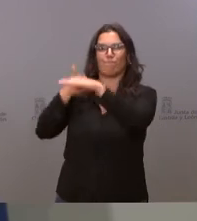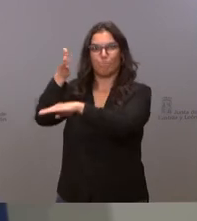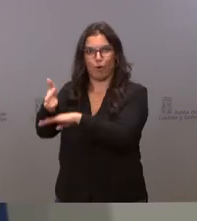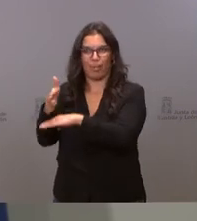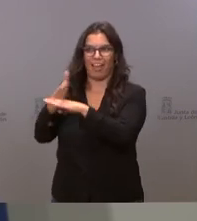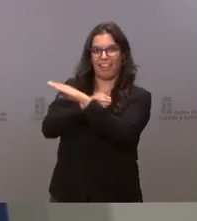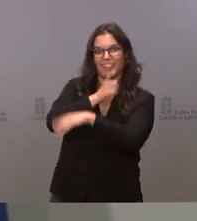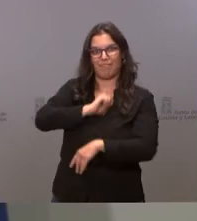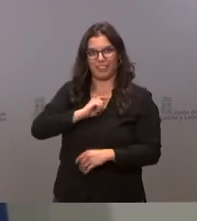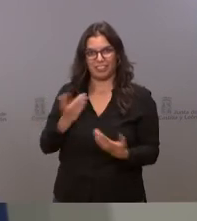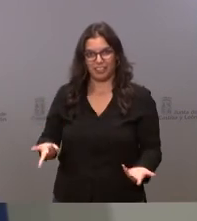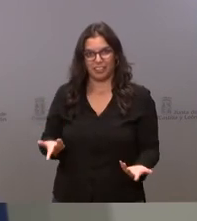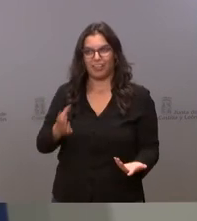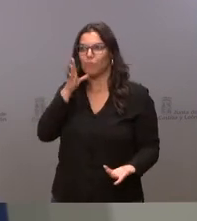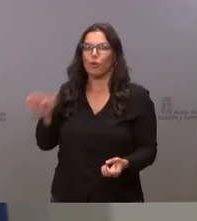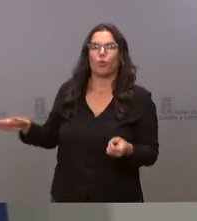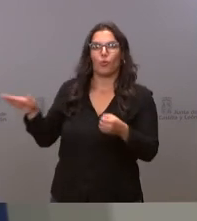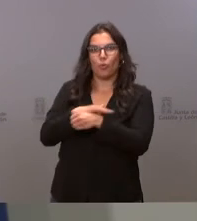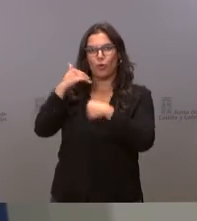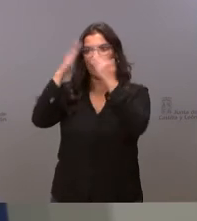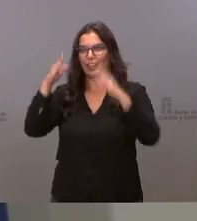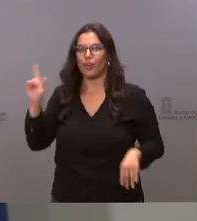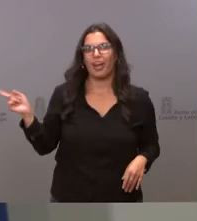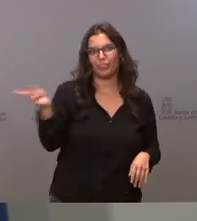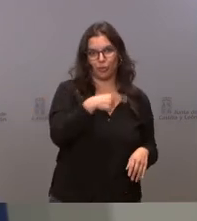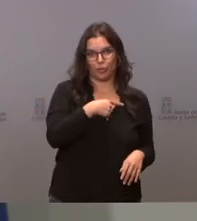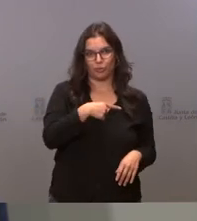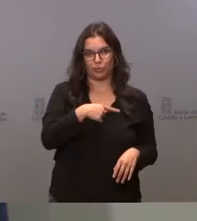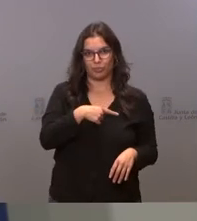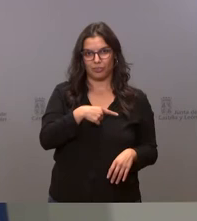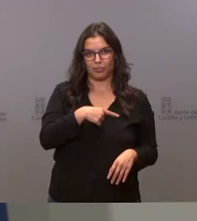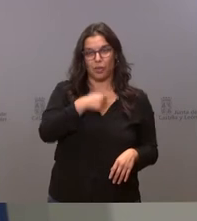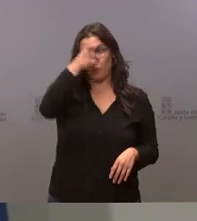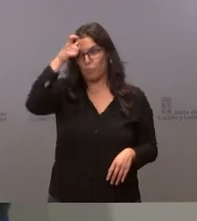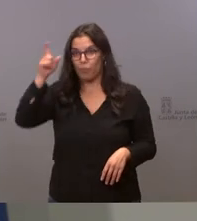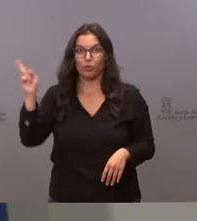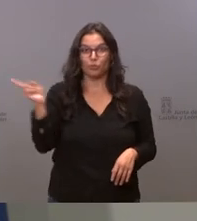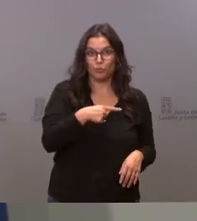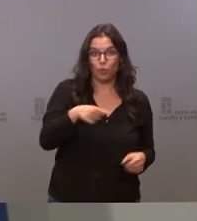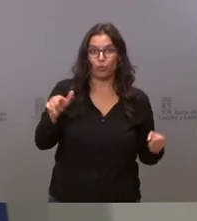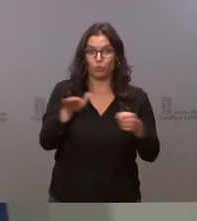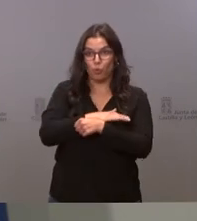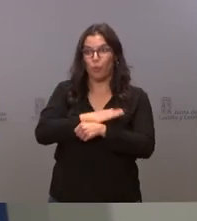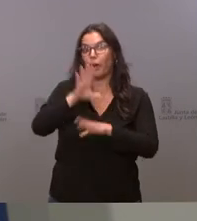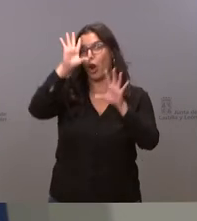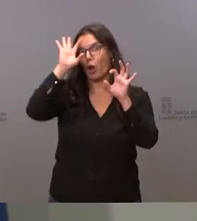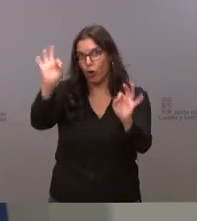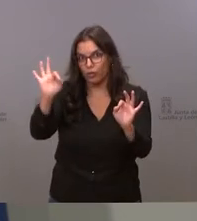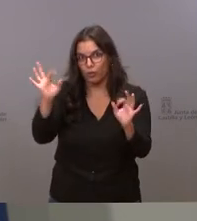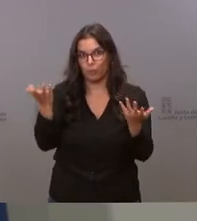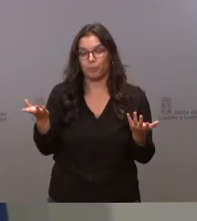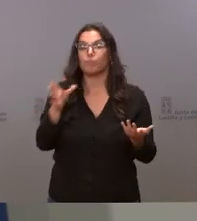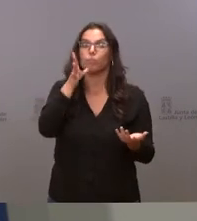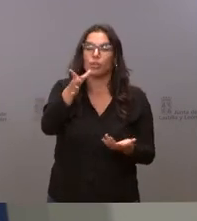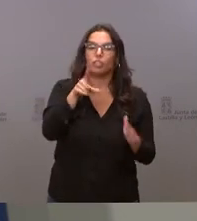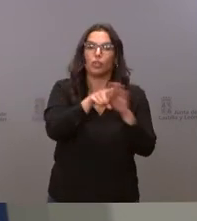puedo cubrir toda la asistencia a todos esos puestos a todos esos pueblos de una manera racional por eso se